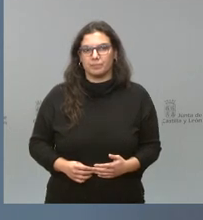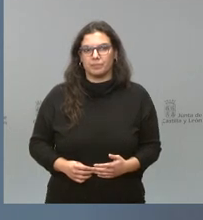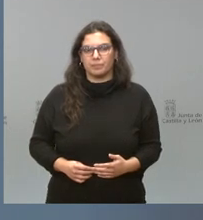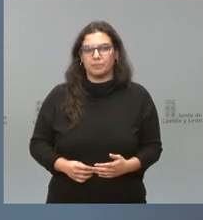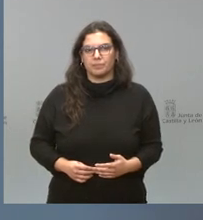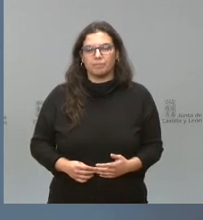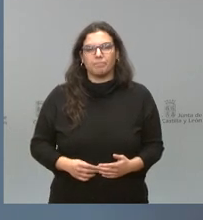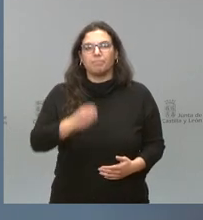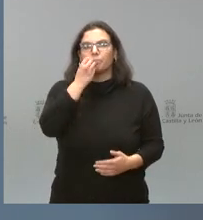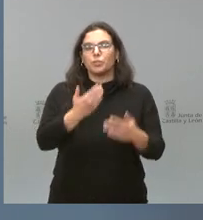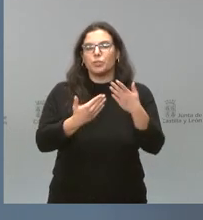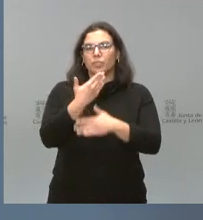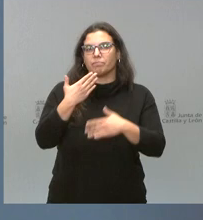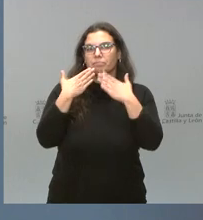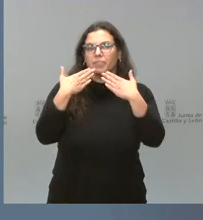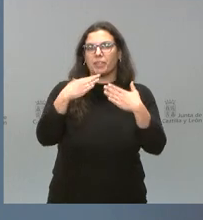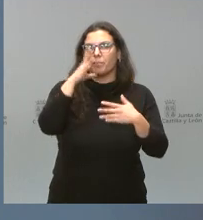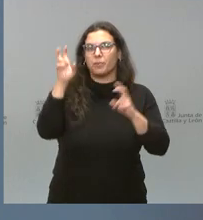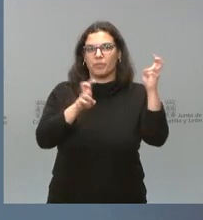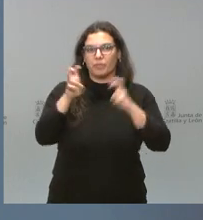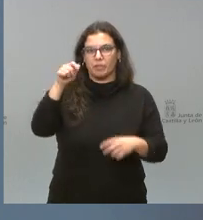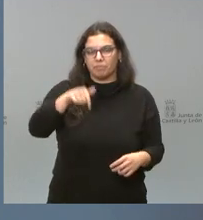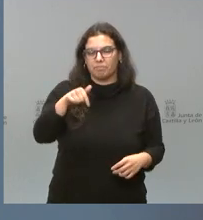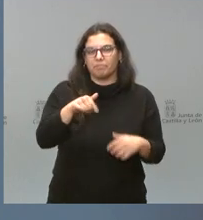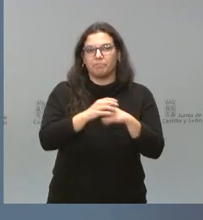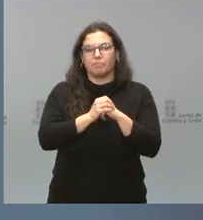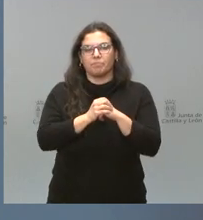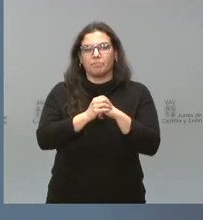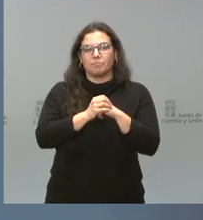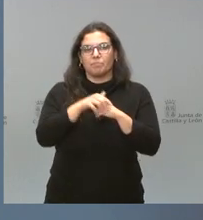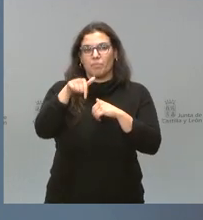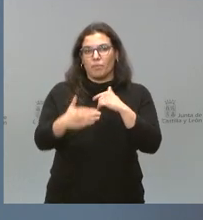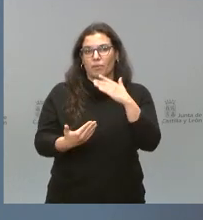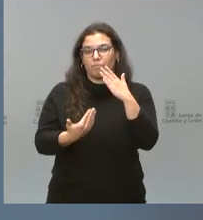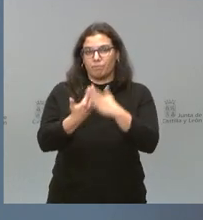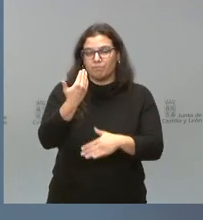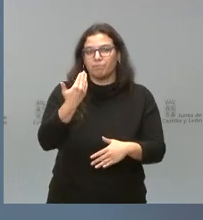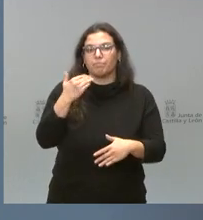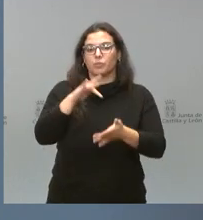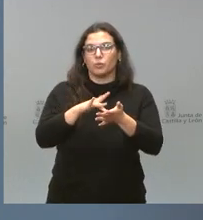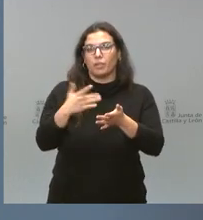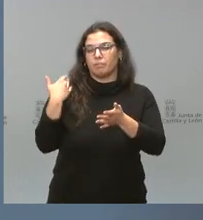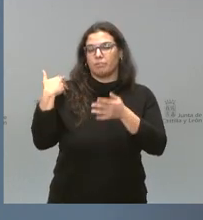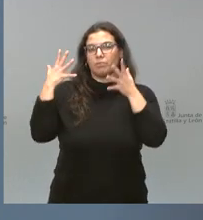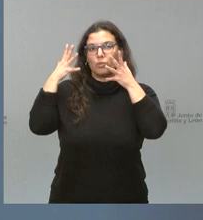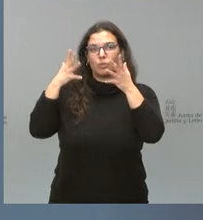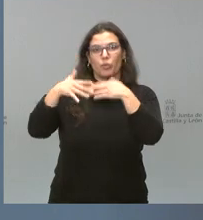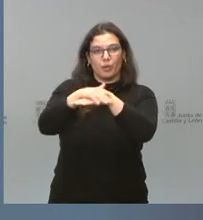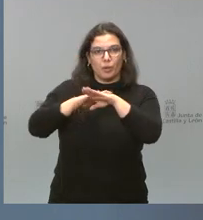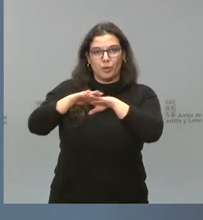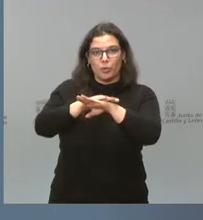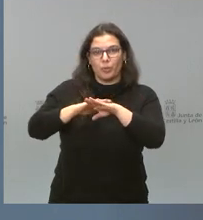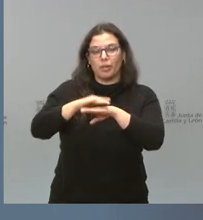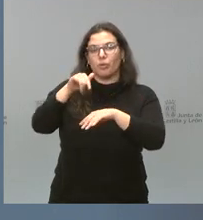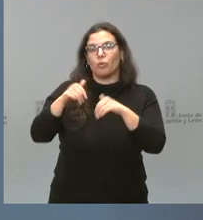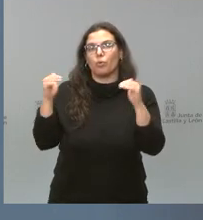Muy buenos días y muchas gracias por su presencia hoy aquí, en esta mañana, donde hemos celebrado el Consejo de Gobierno, siendo